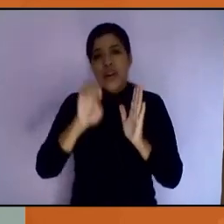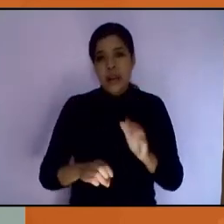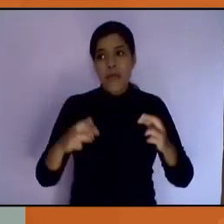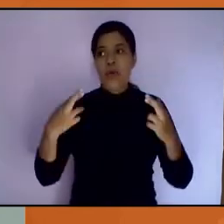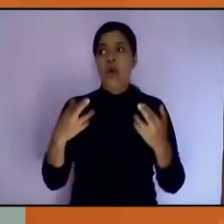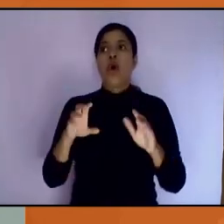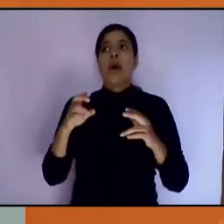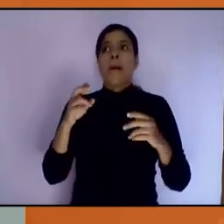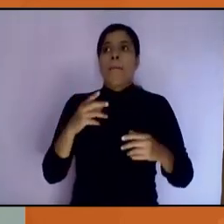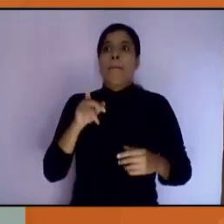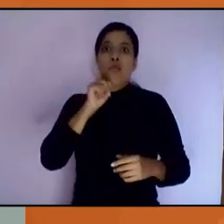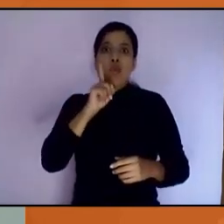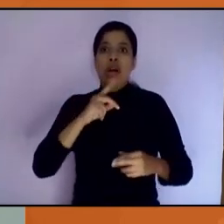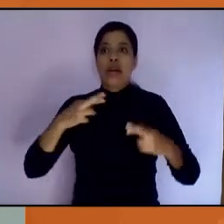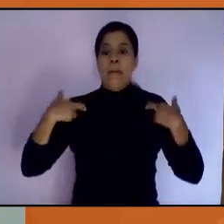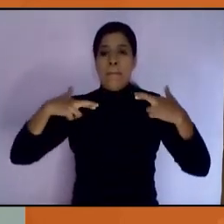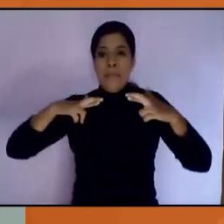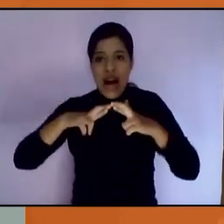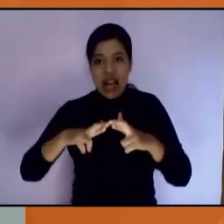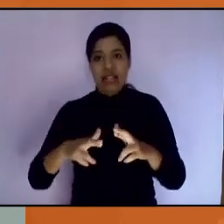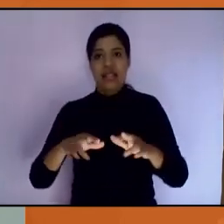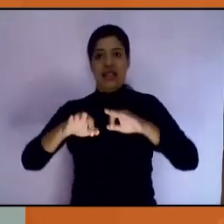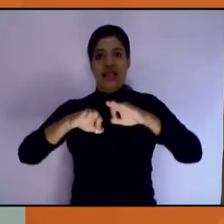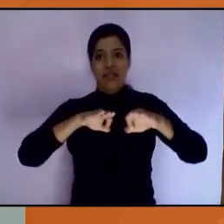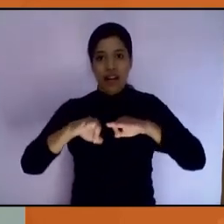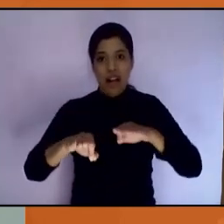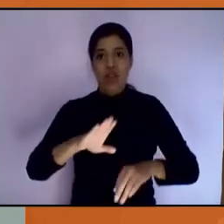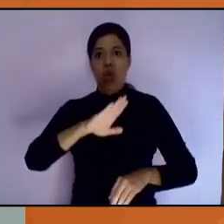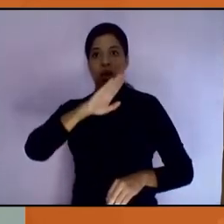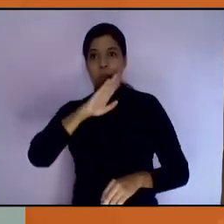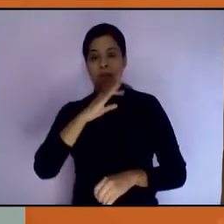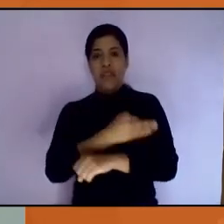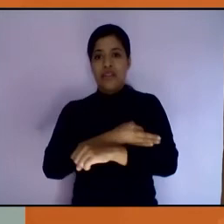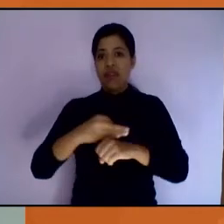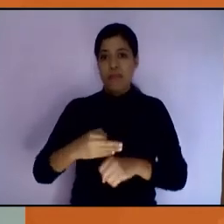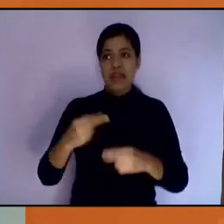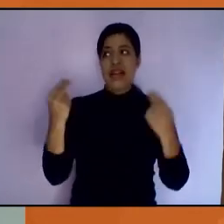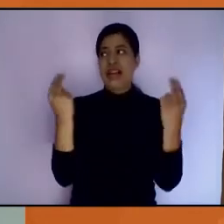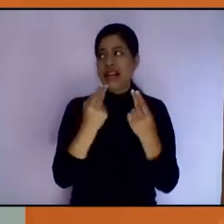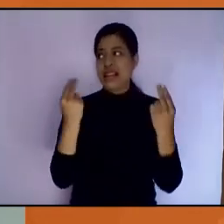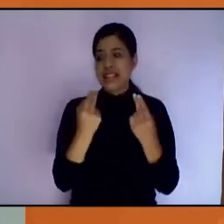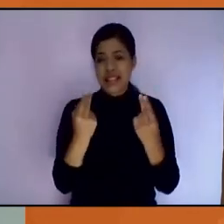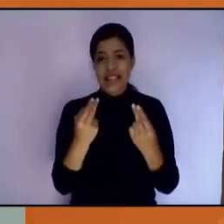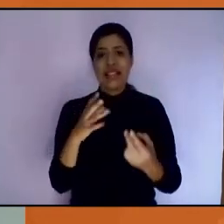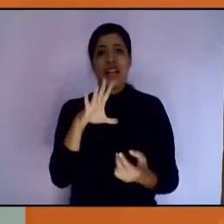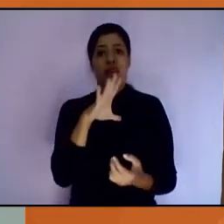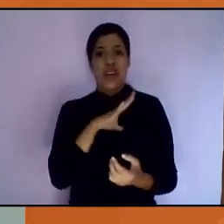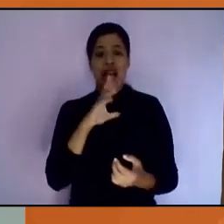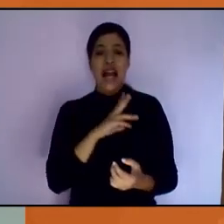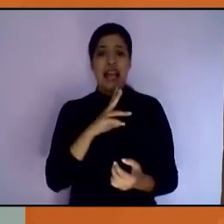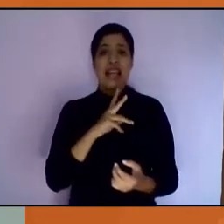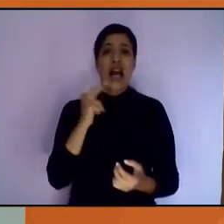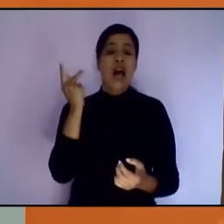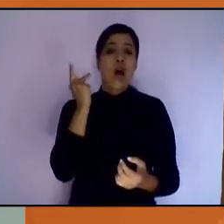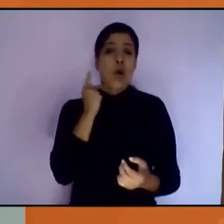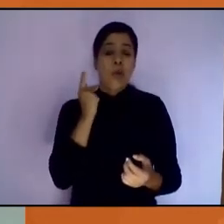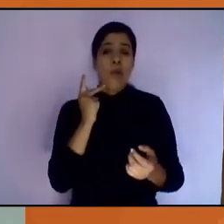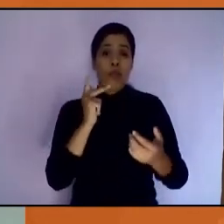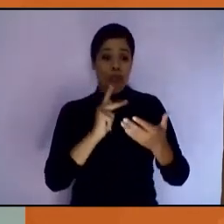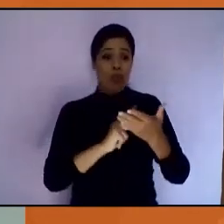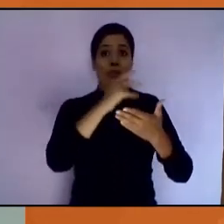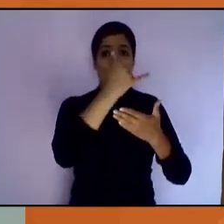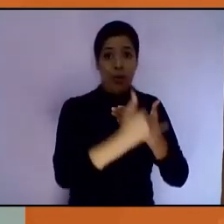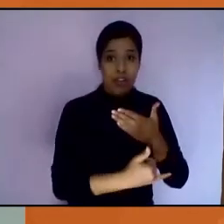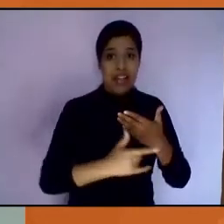y madres de familia, de tal forma que es necesario que se establezcan políticas con perspectivas